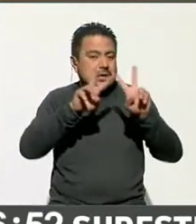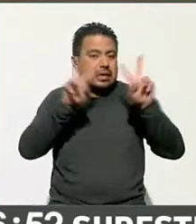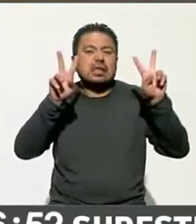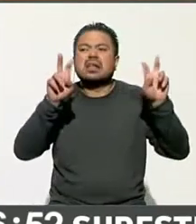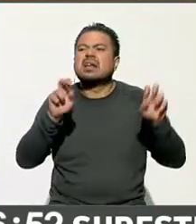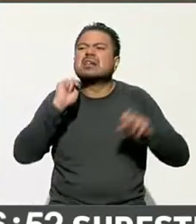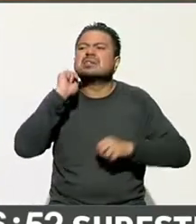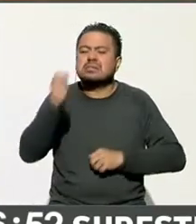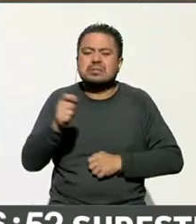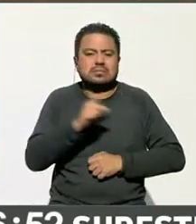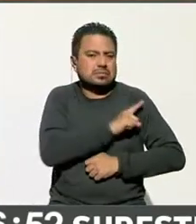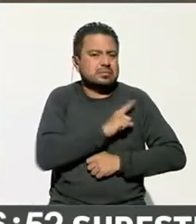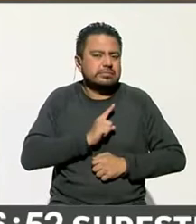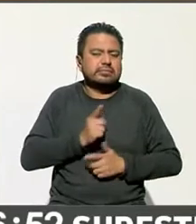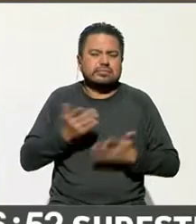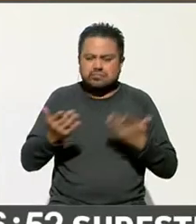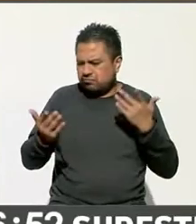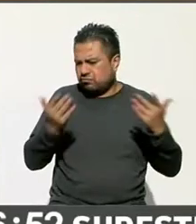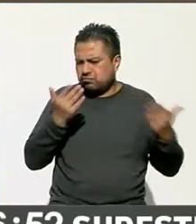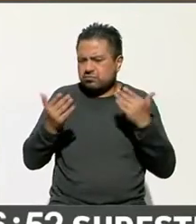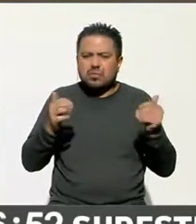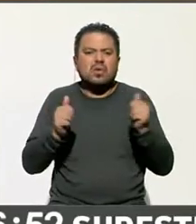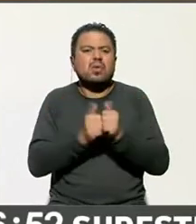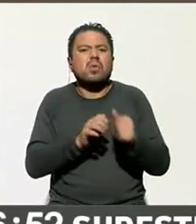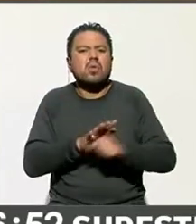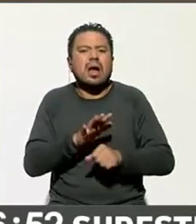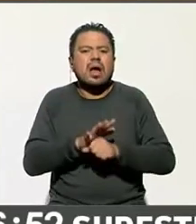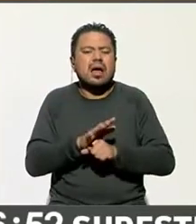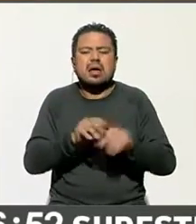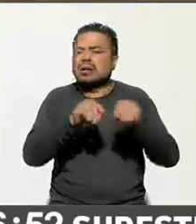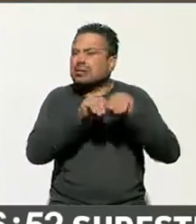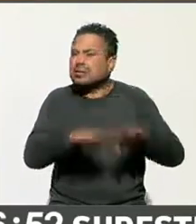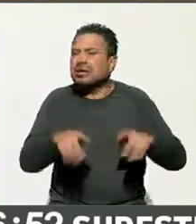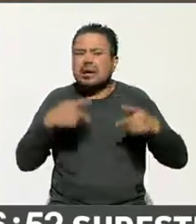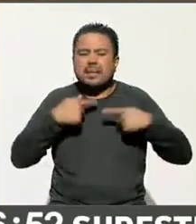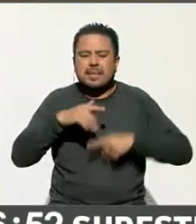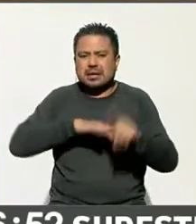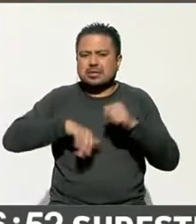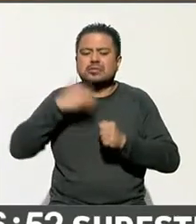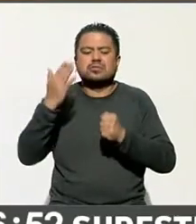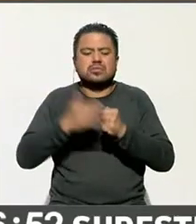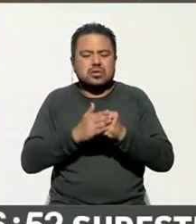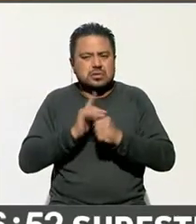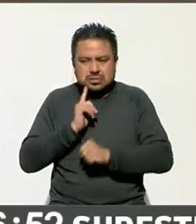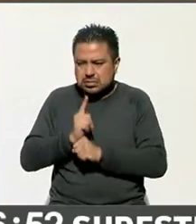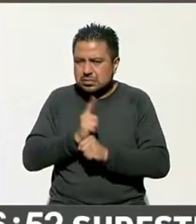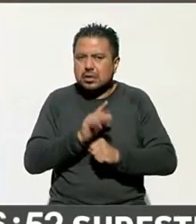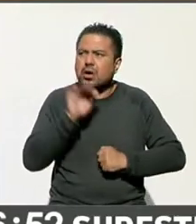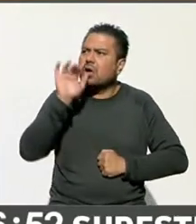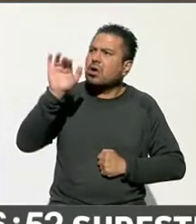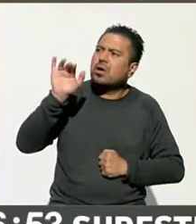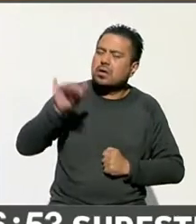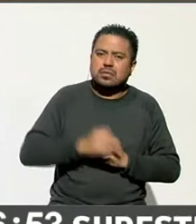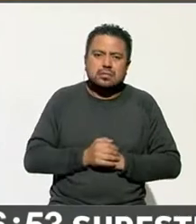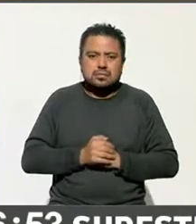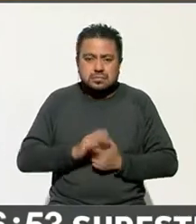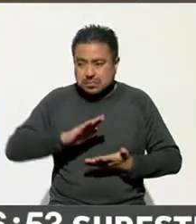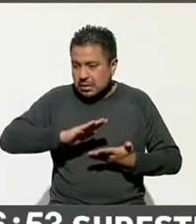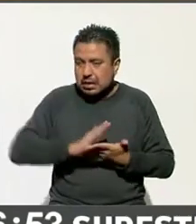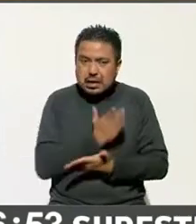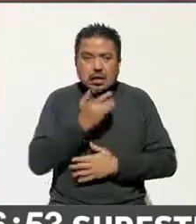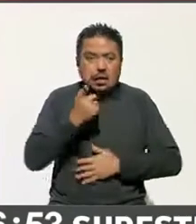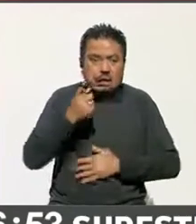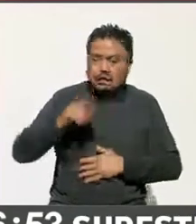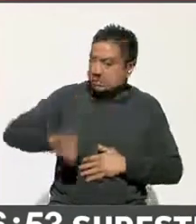tendremos que comparar con el público abierto en nuestras siguientes mediciones. Oye, Paco, y además será